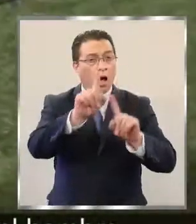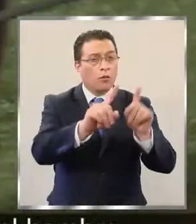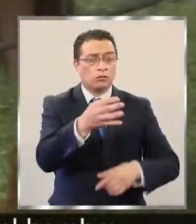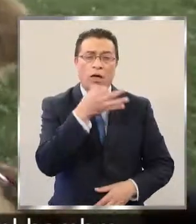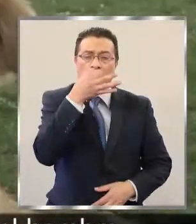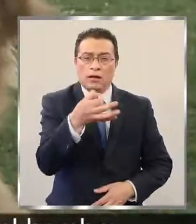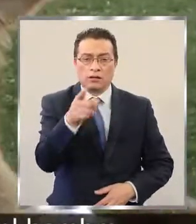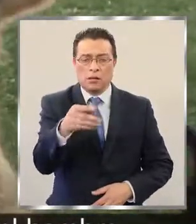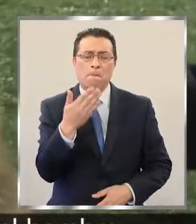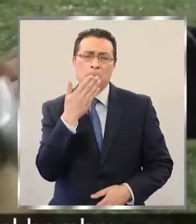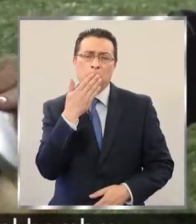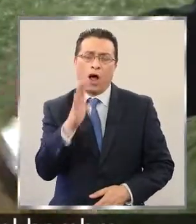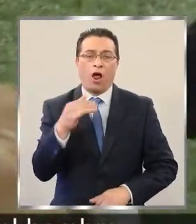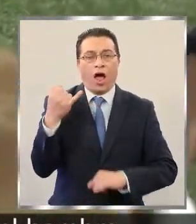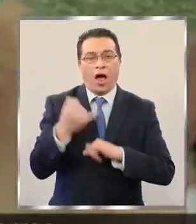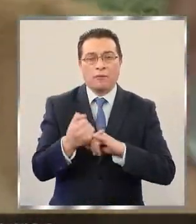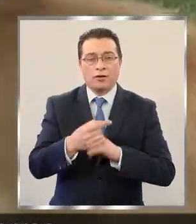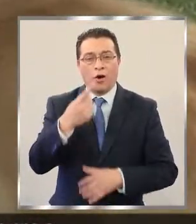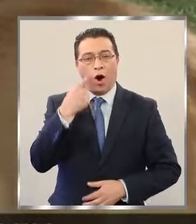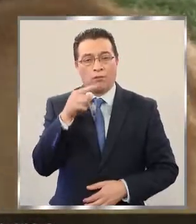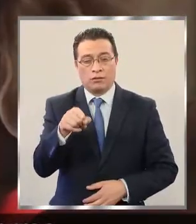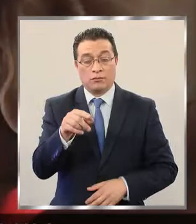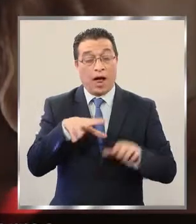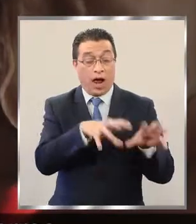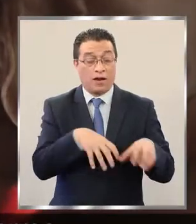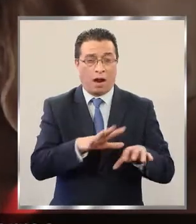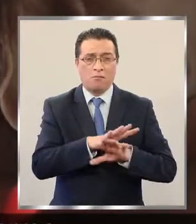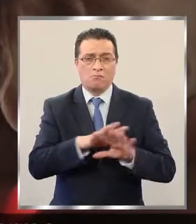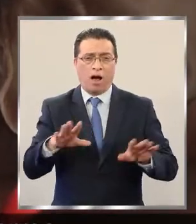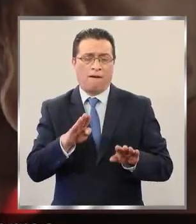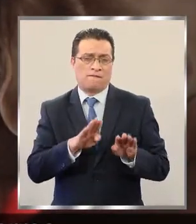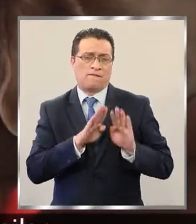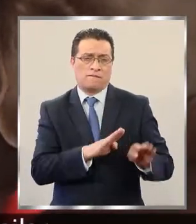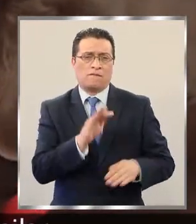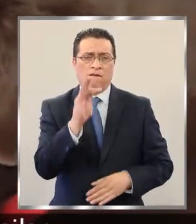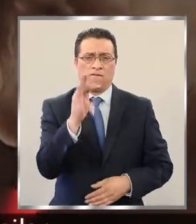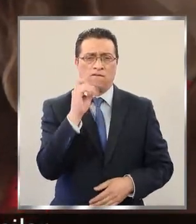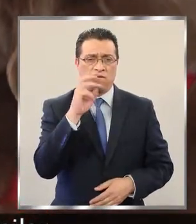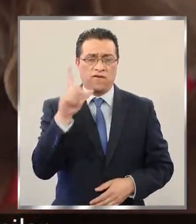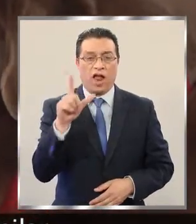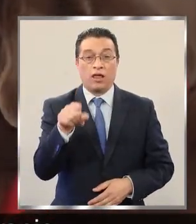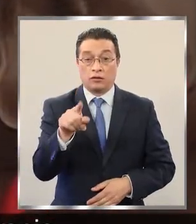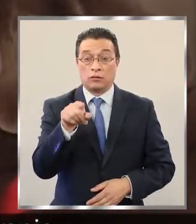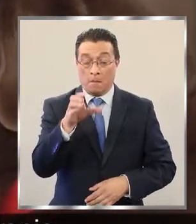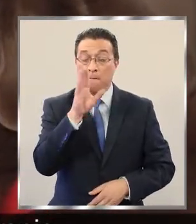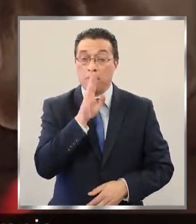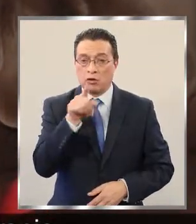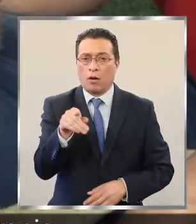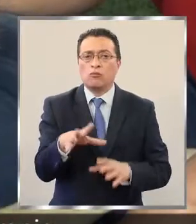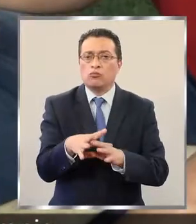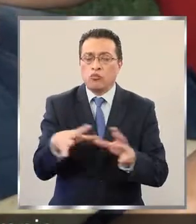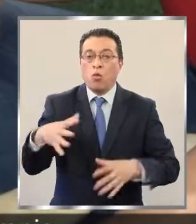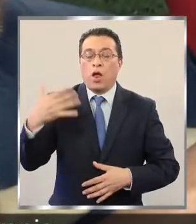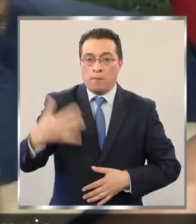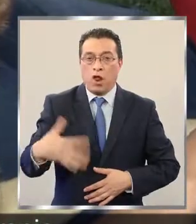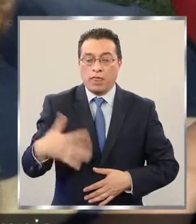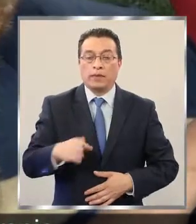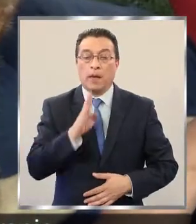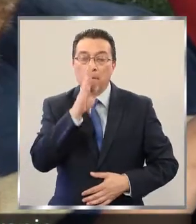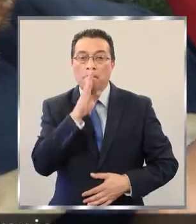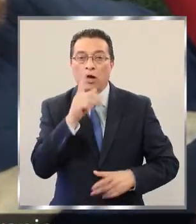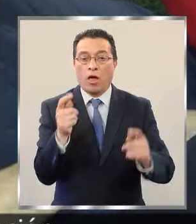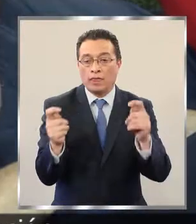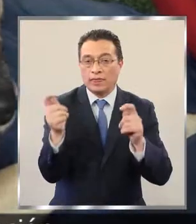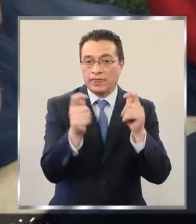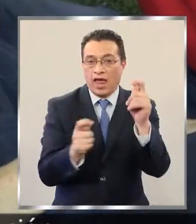Dicen que es el mejor amigo del hombre, el animal más fiel. Los perros aquí se transforman en pilar fundamental de la canoterapia.